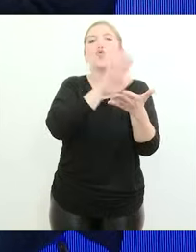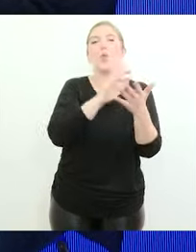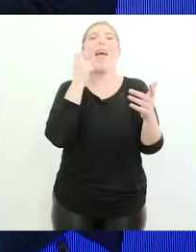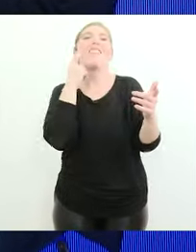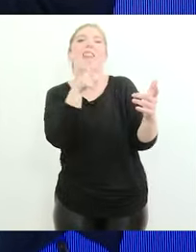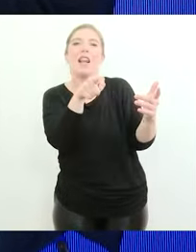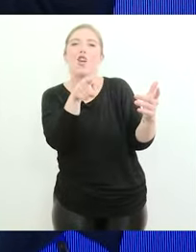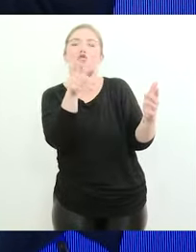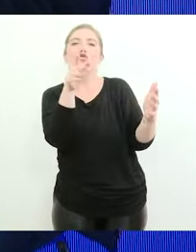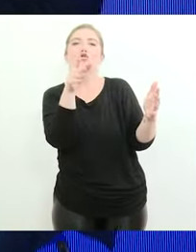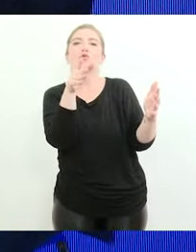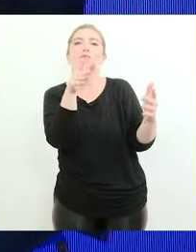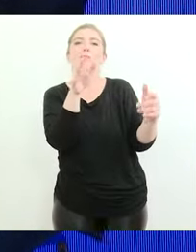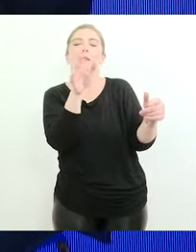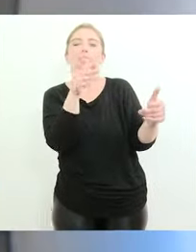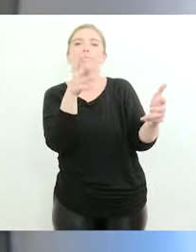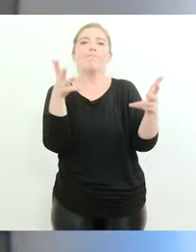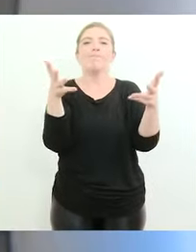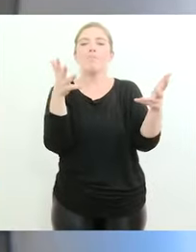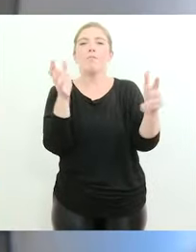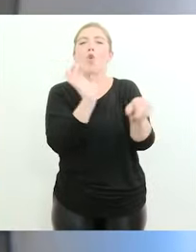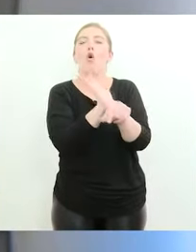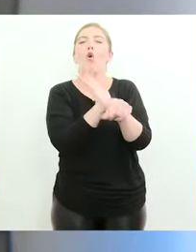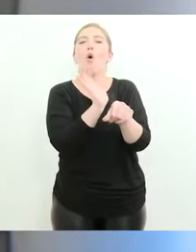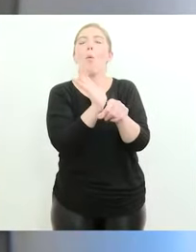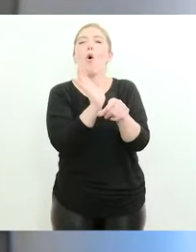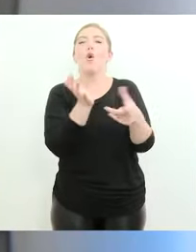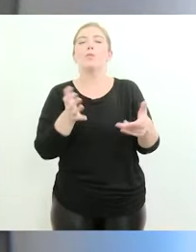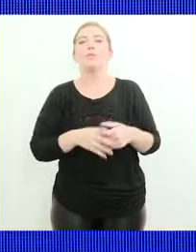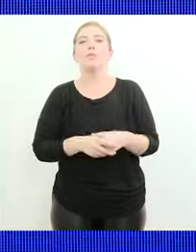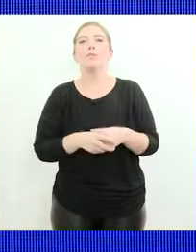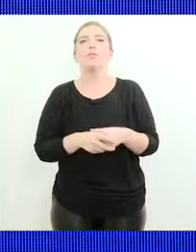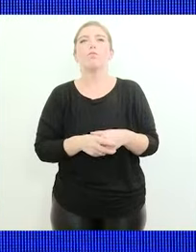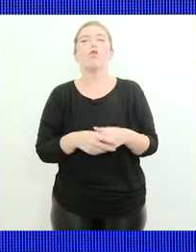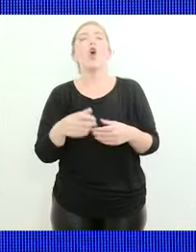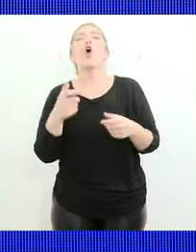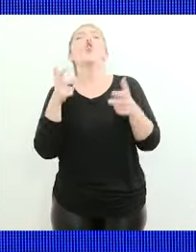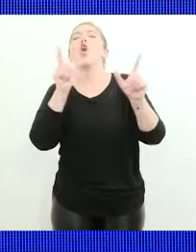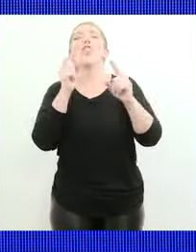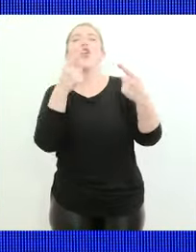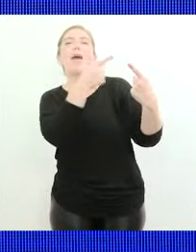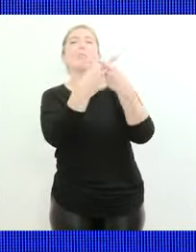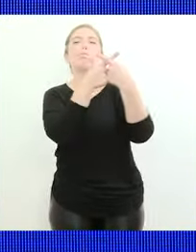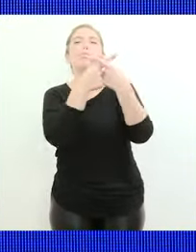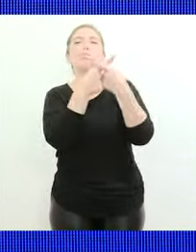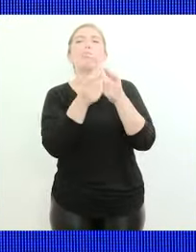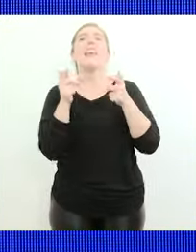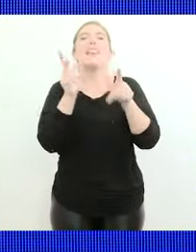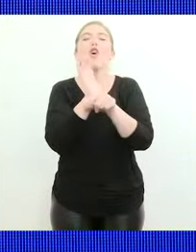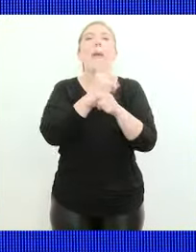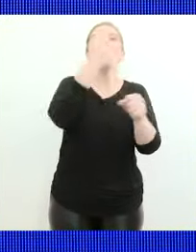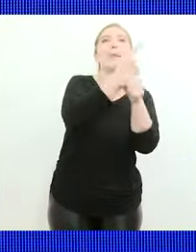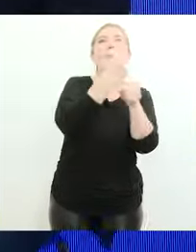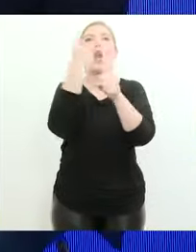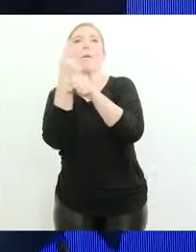Ríos juega, o sea, juega en una cosa de, no digo de pelea, sino de qué se prioriza